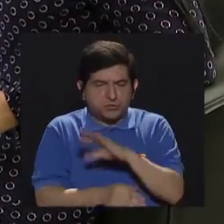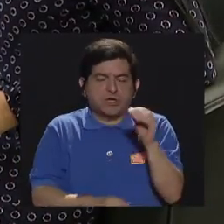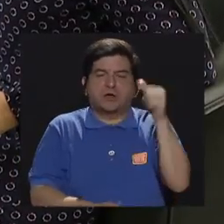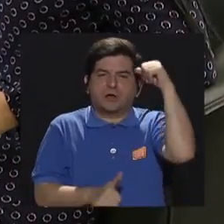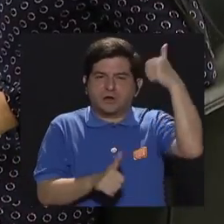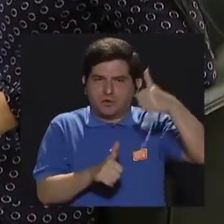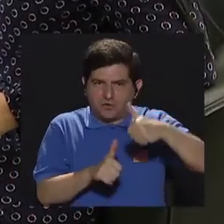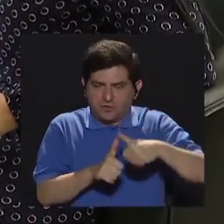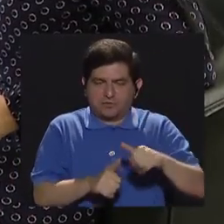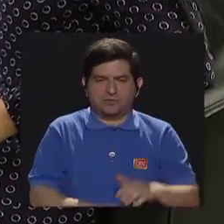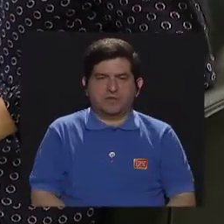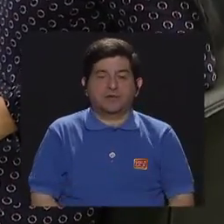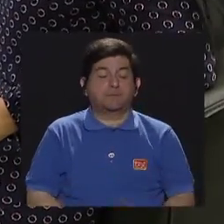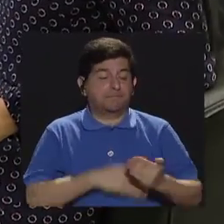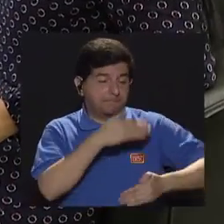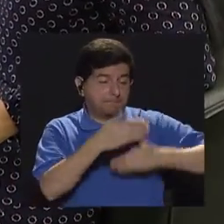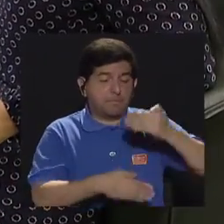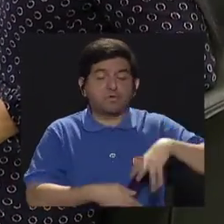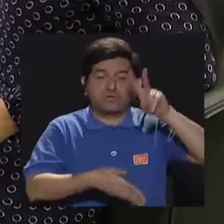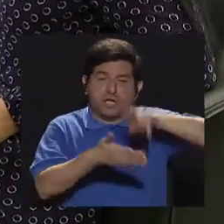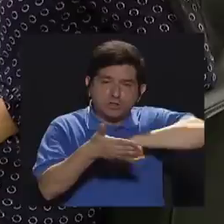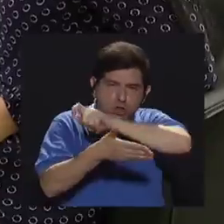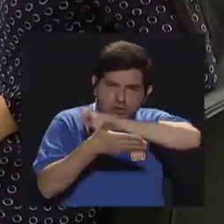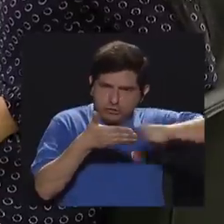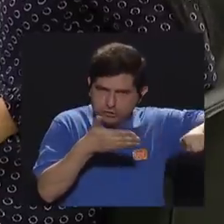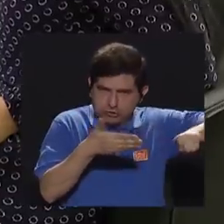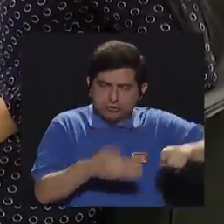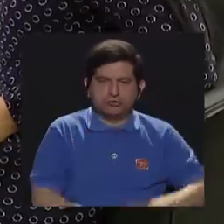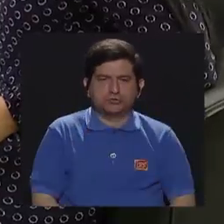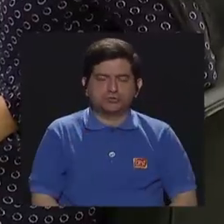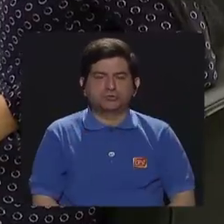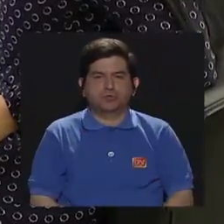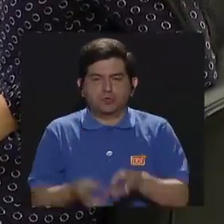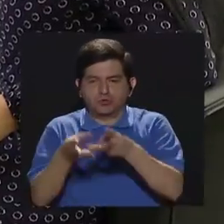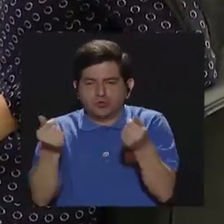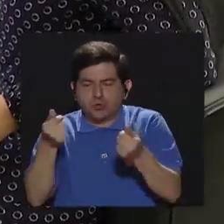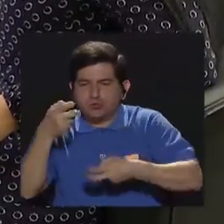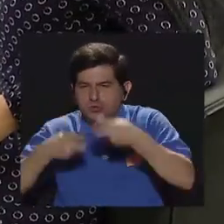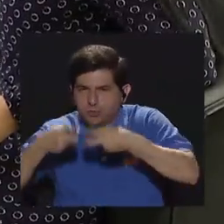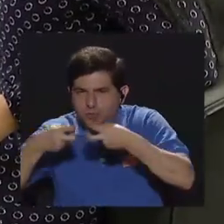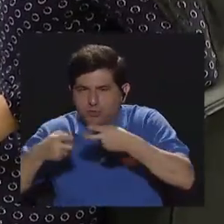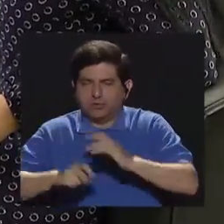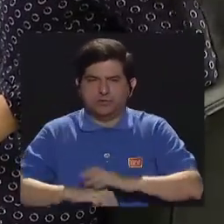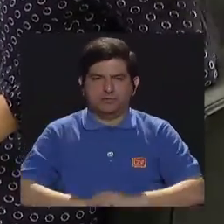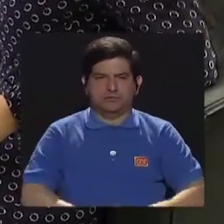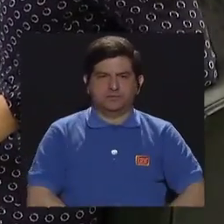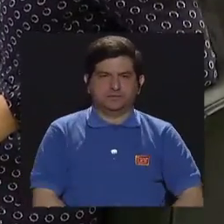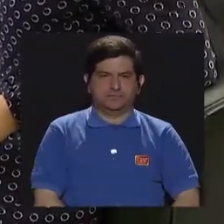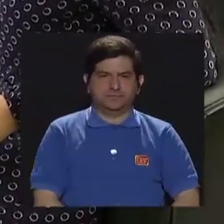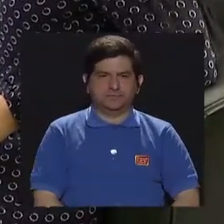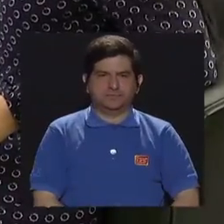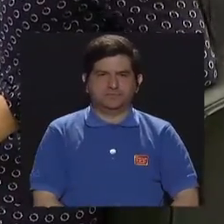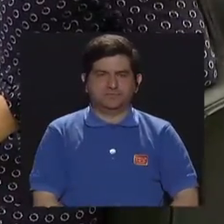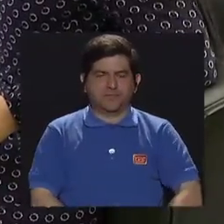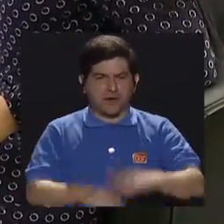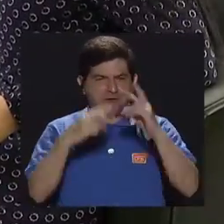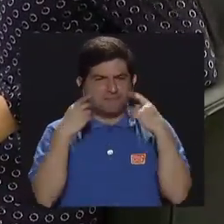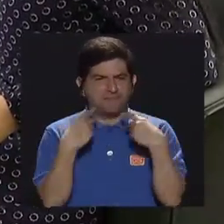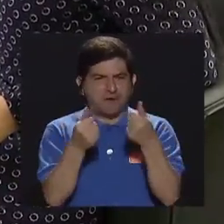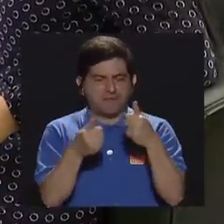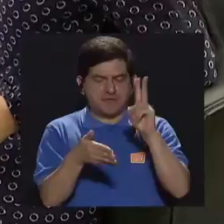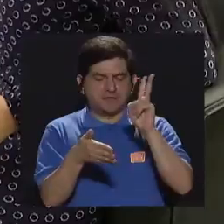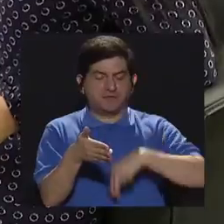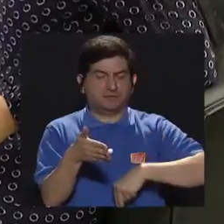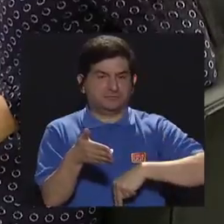pueden tomar en cuenta como son el proceso de lectoescritura, la resolución de problemas, también la rapidez